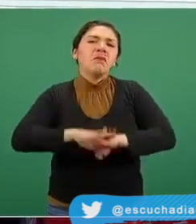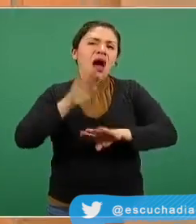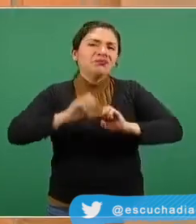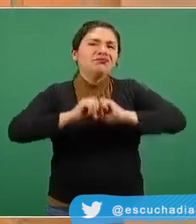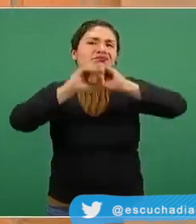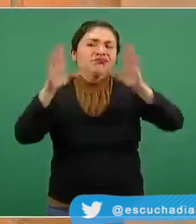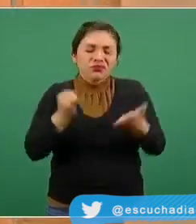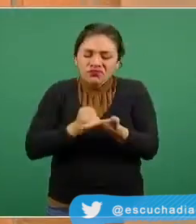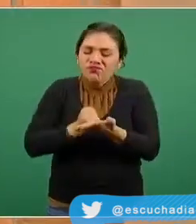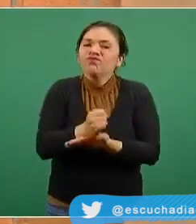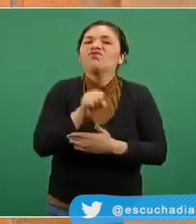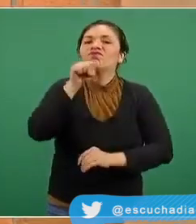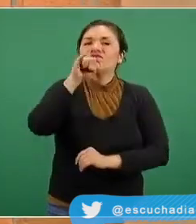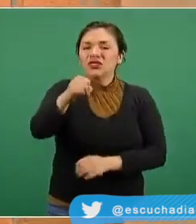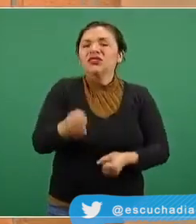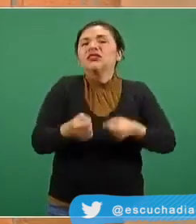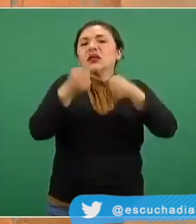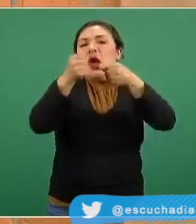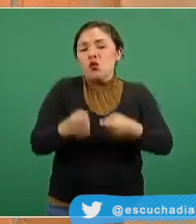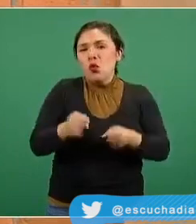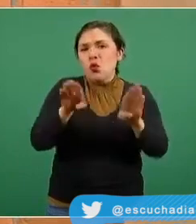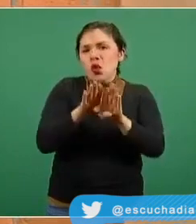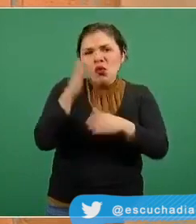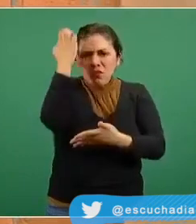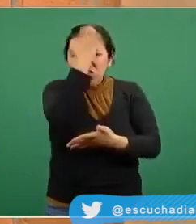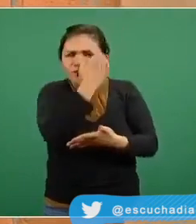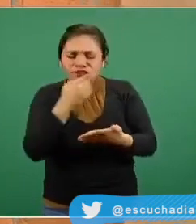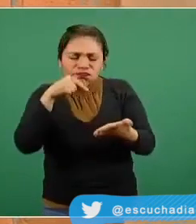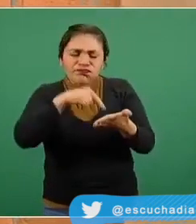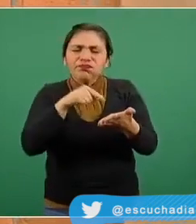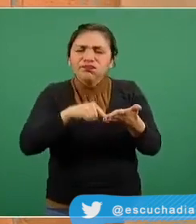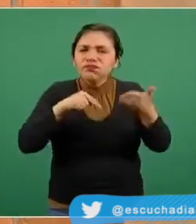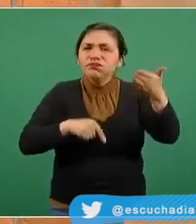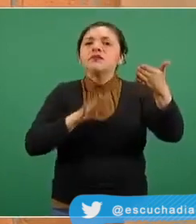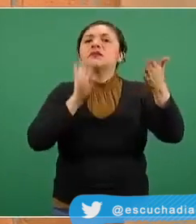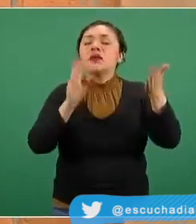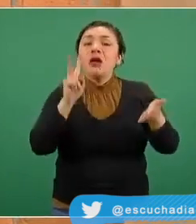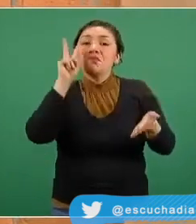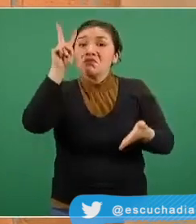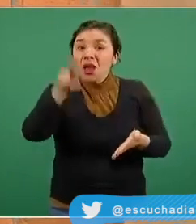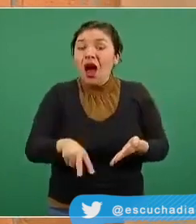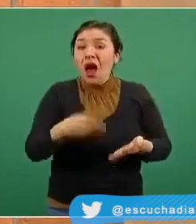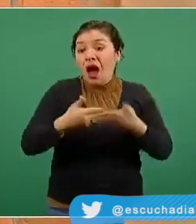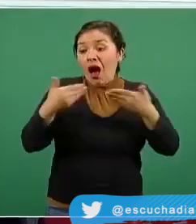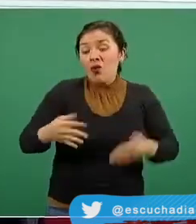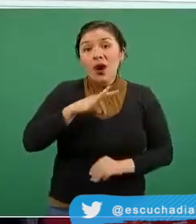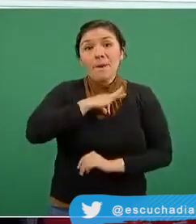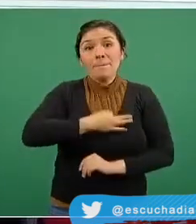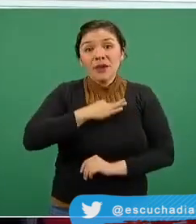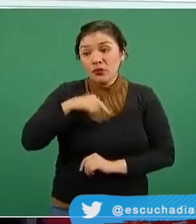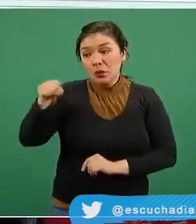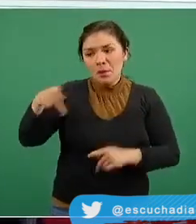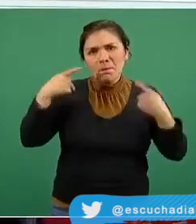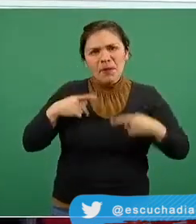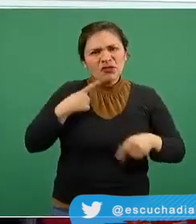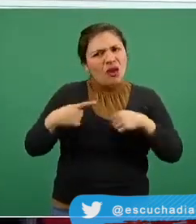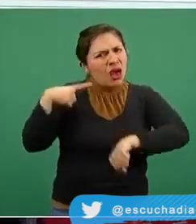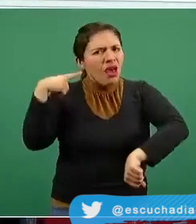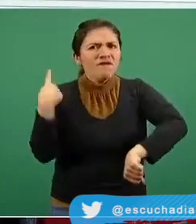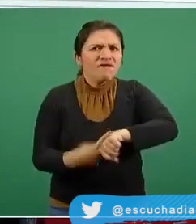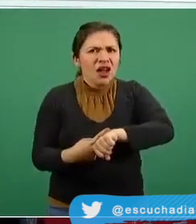confirmatoria y con base en los mismos que efectivamente el virus que enfermó a esta persona